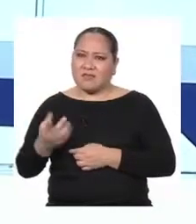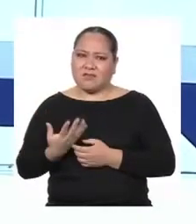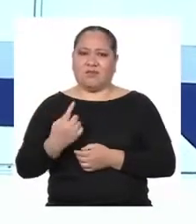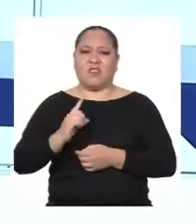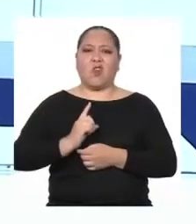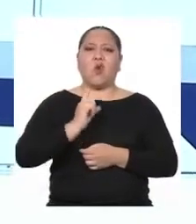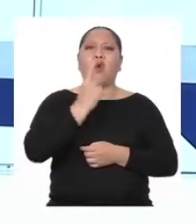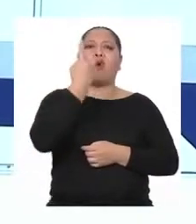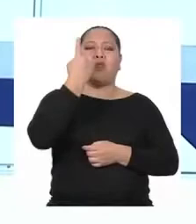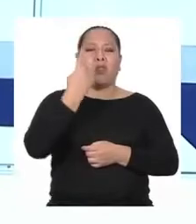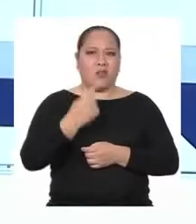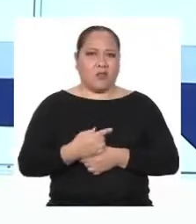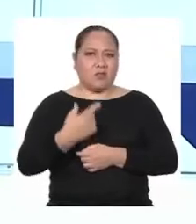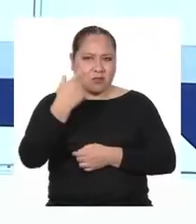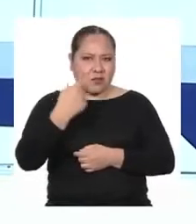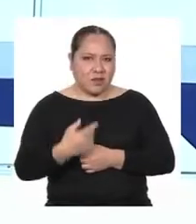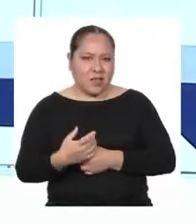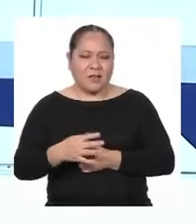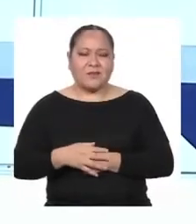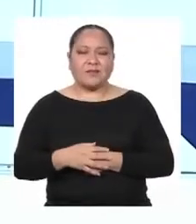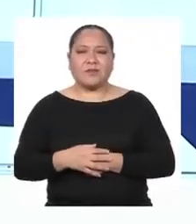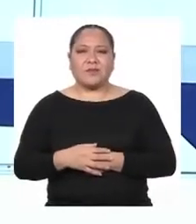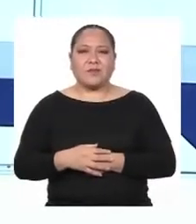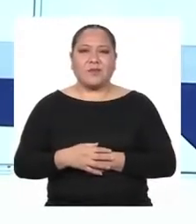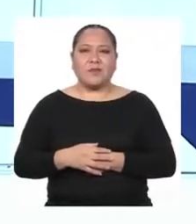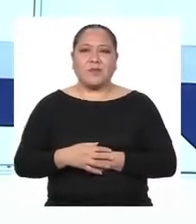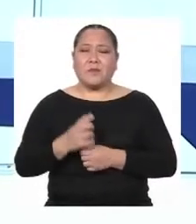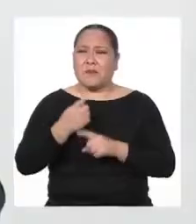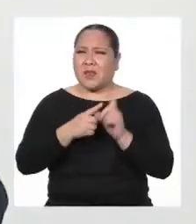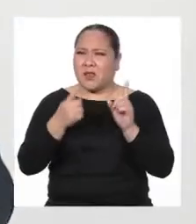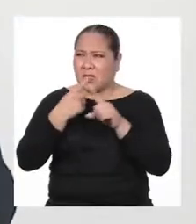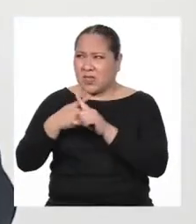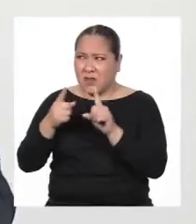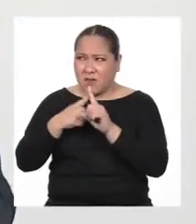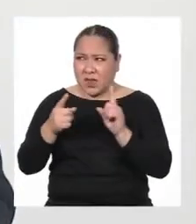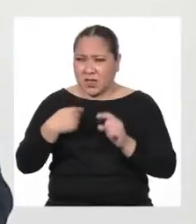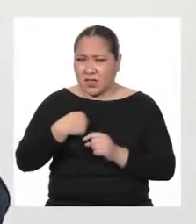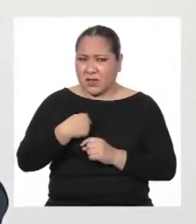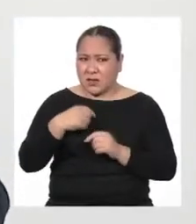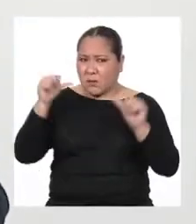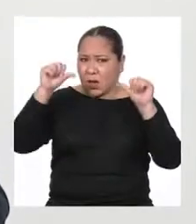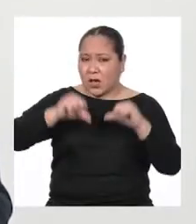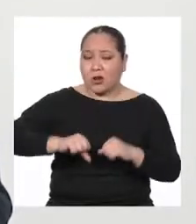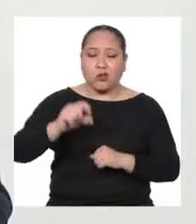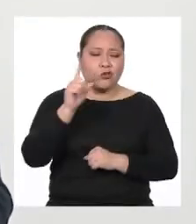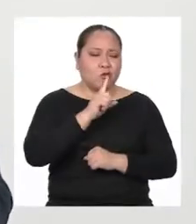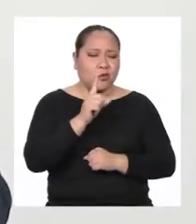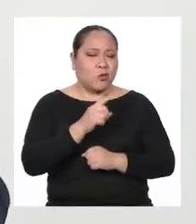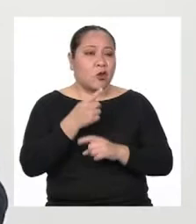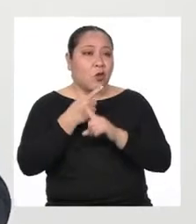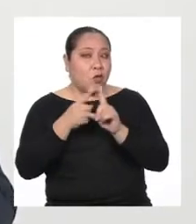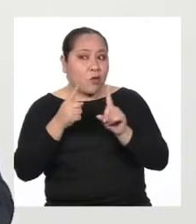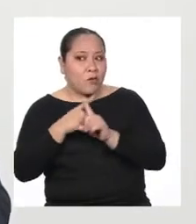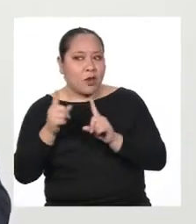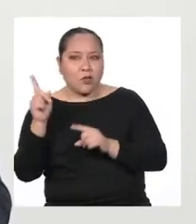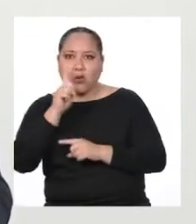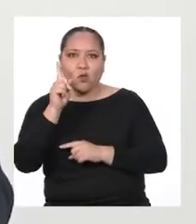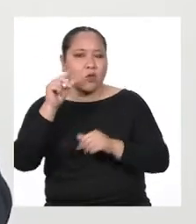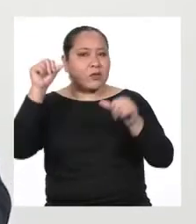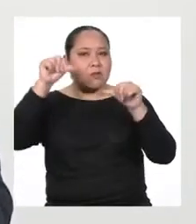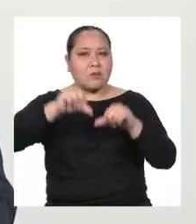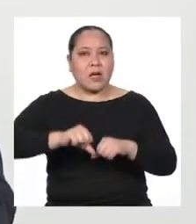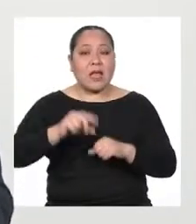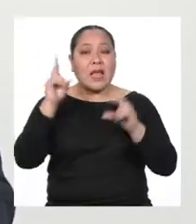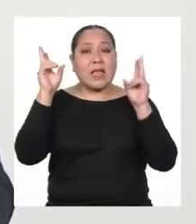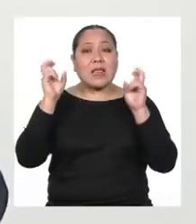únicas y únicos Pero, ¿ser diferentes es malo? Todo lo contrario Lo diferente no es para nada malo